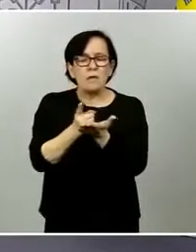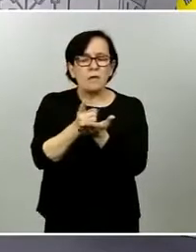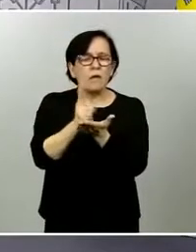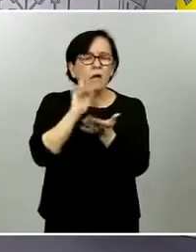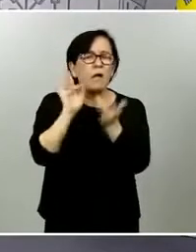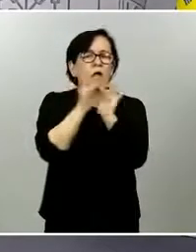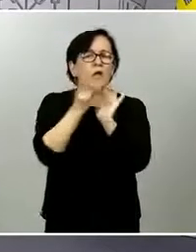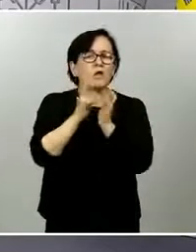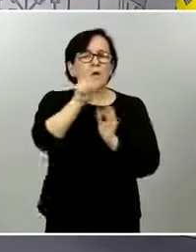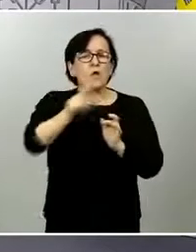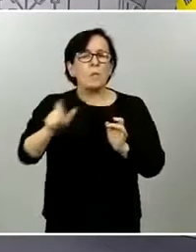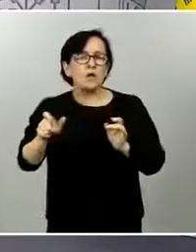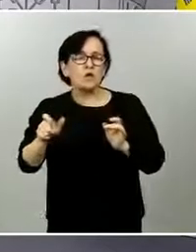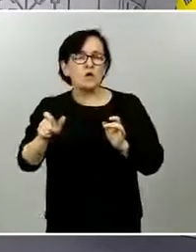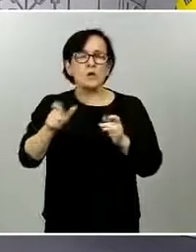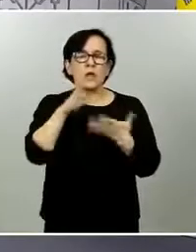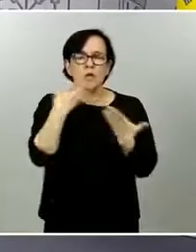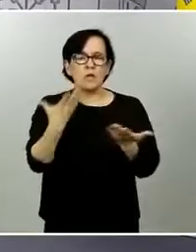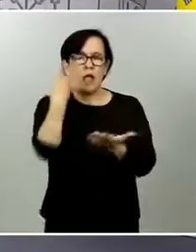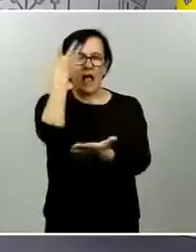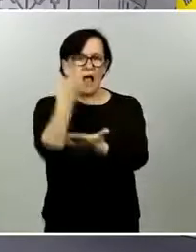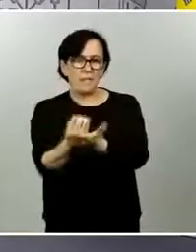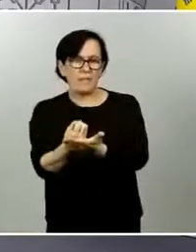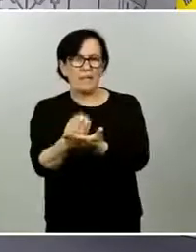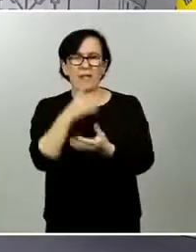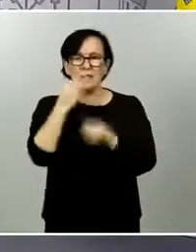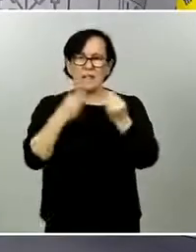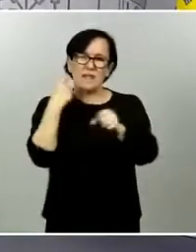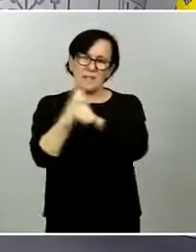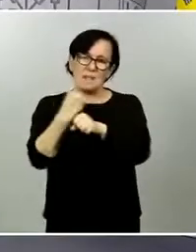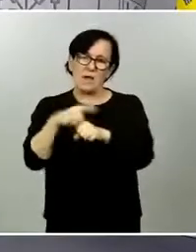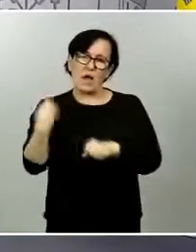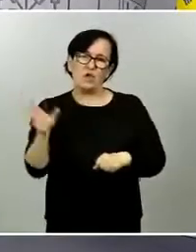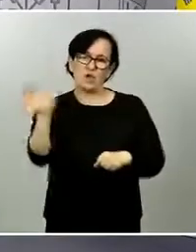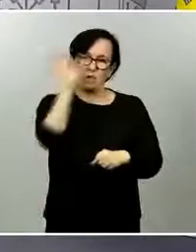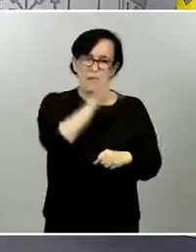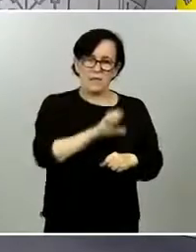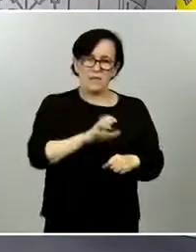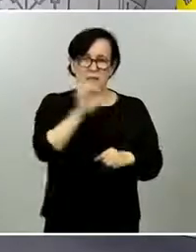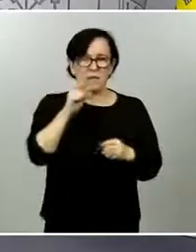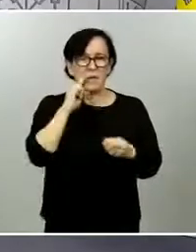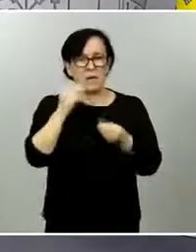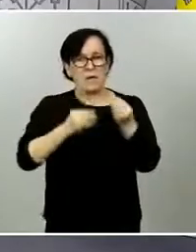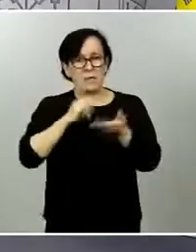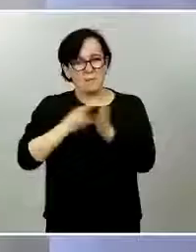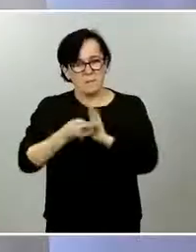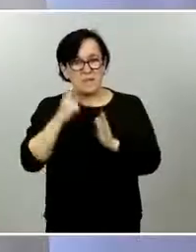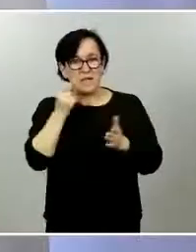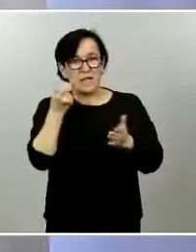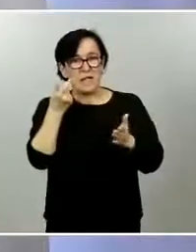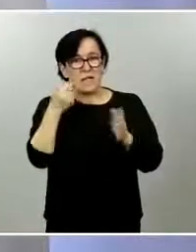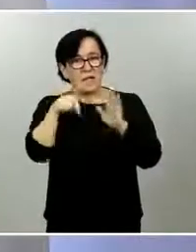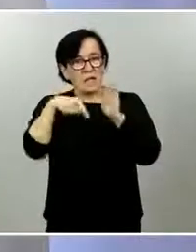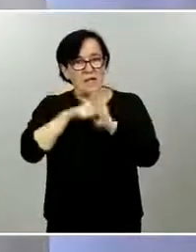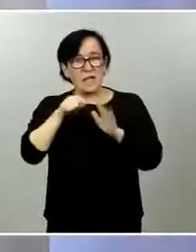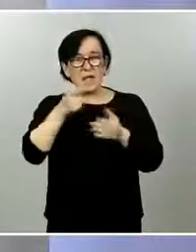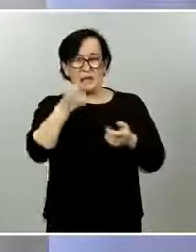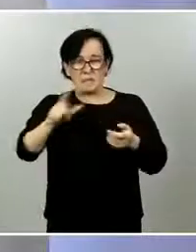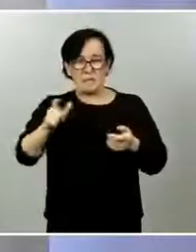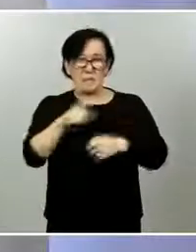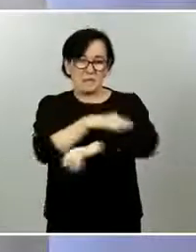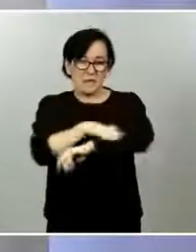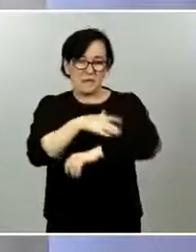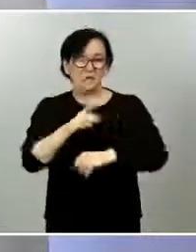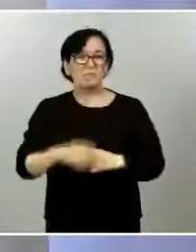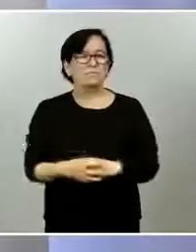gobierno le ha acaba de anunciar que última la puesta en funcionamiento de una aplicación móvil que permite rastrear los contactos con las personas